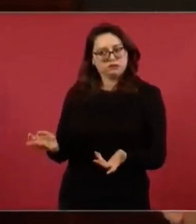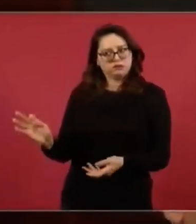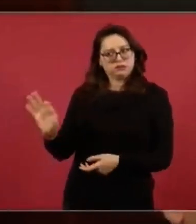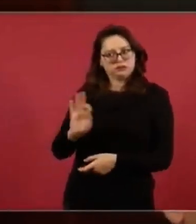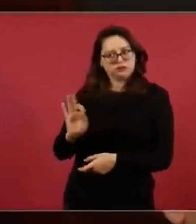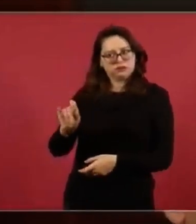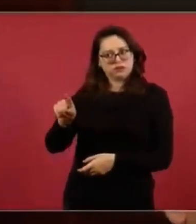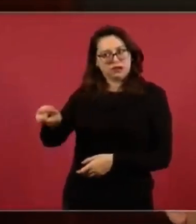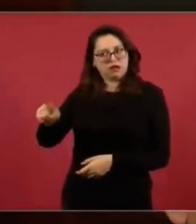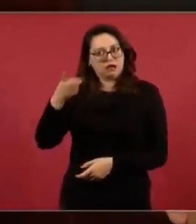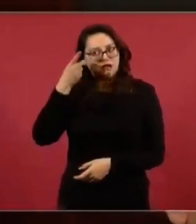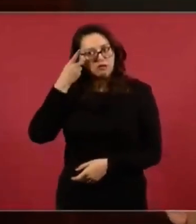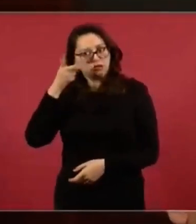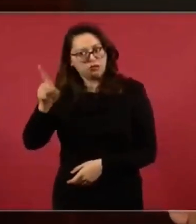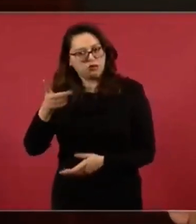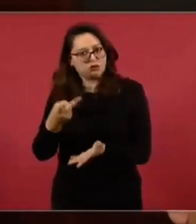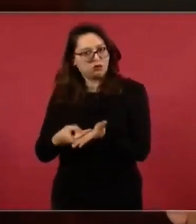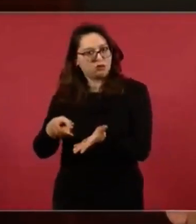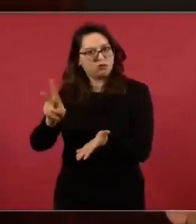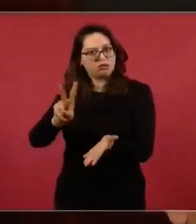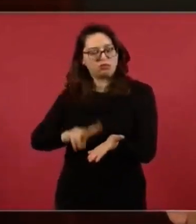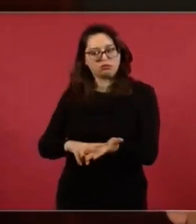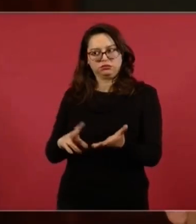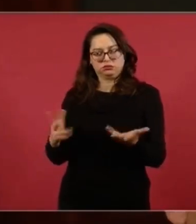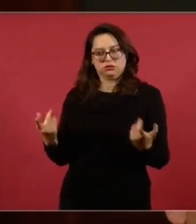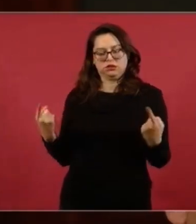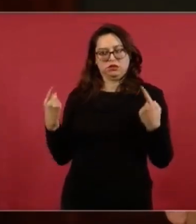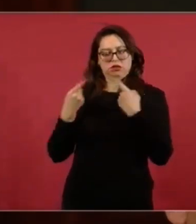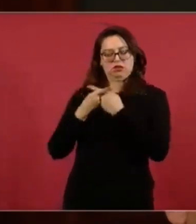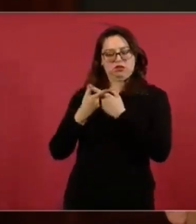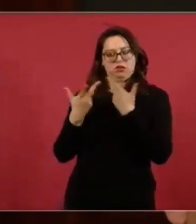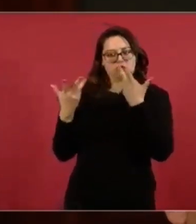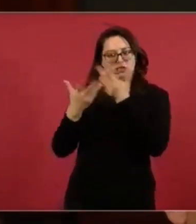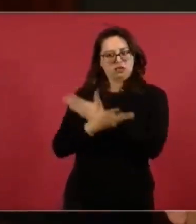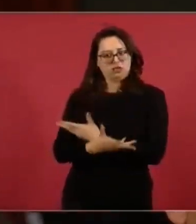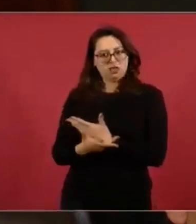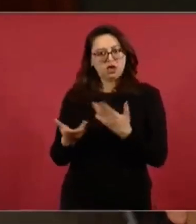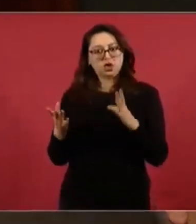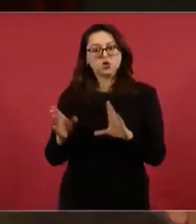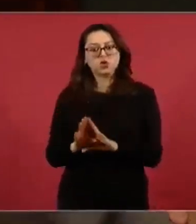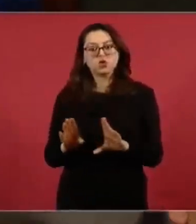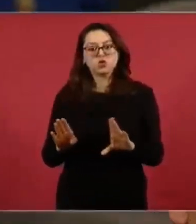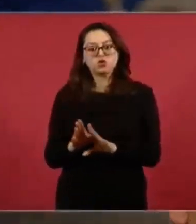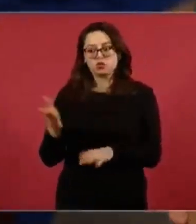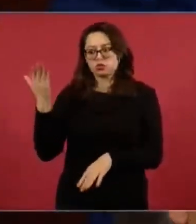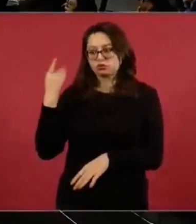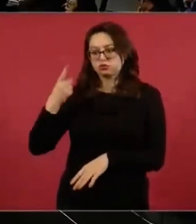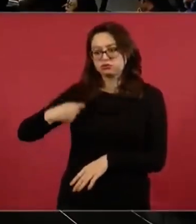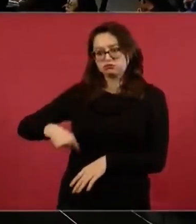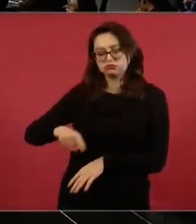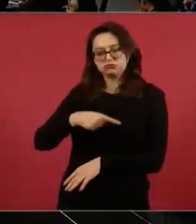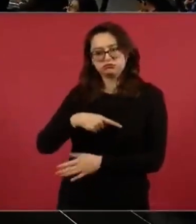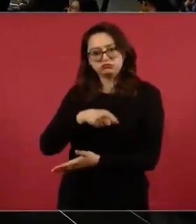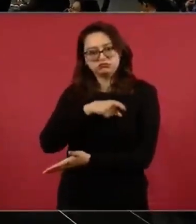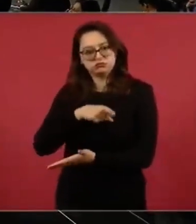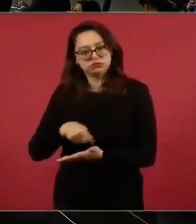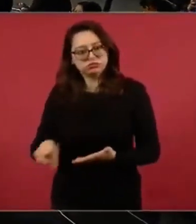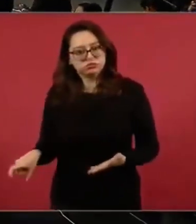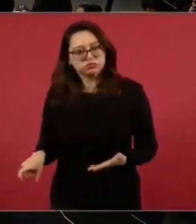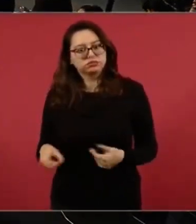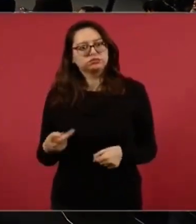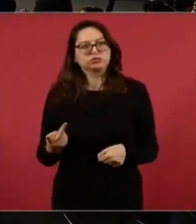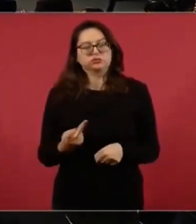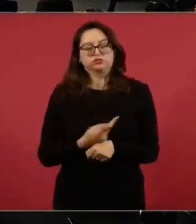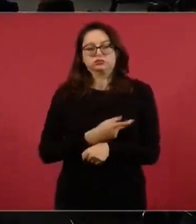ellos tienen la escritura de que son los propietarios y ellos compraron esos lugares. El escrito